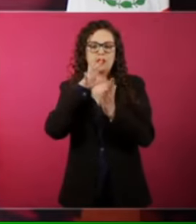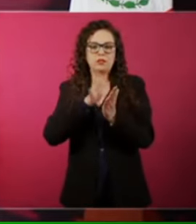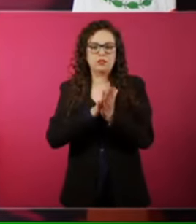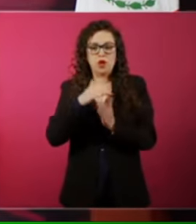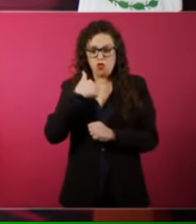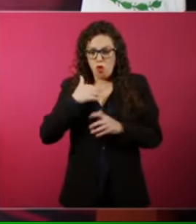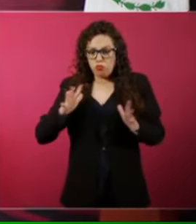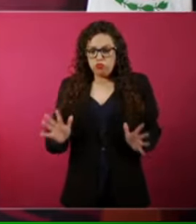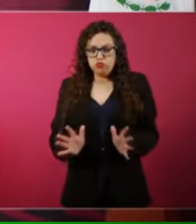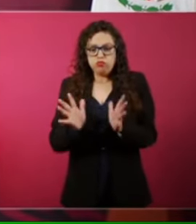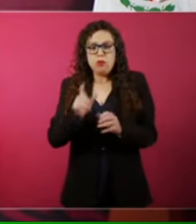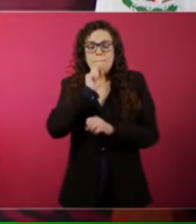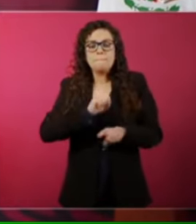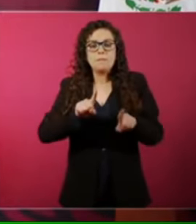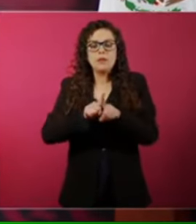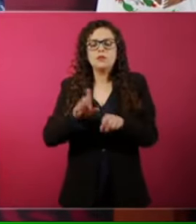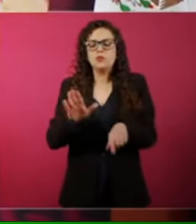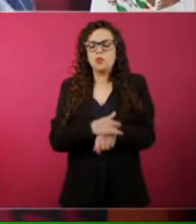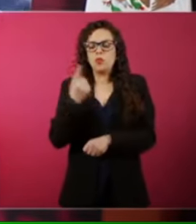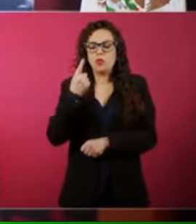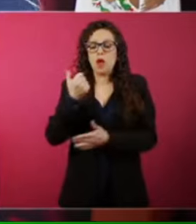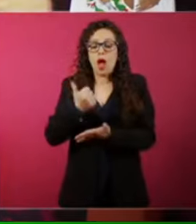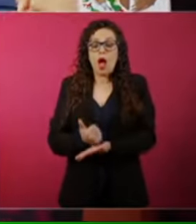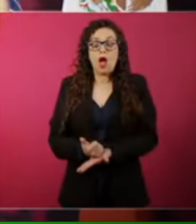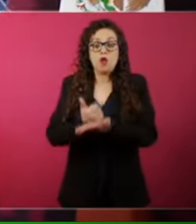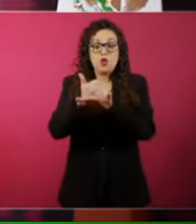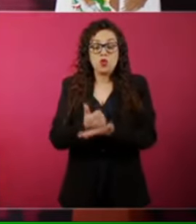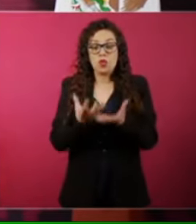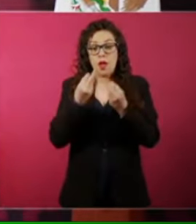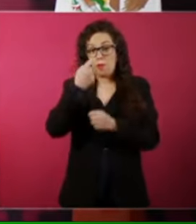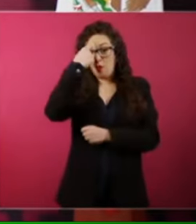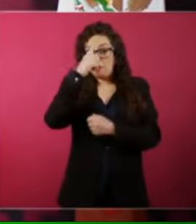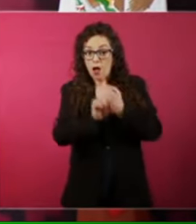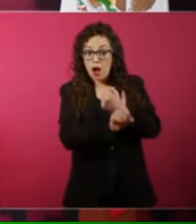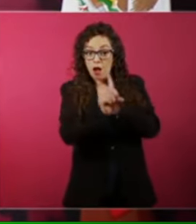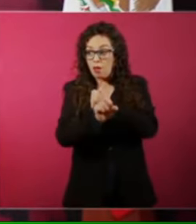porque evita choques, conflictos